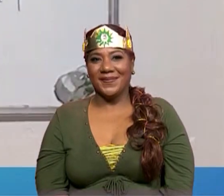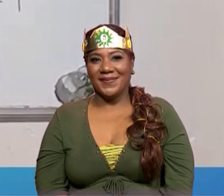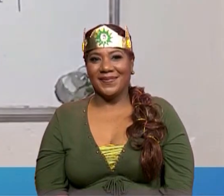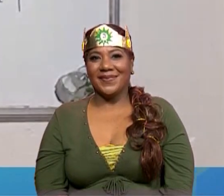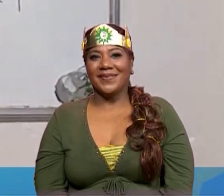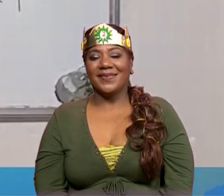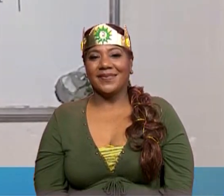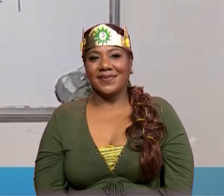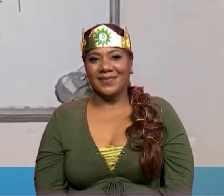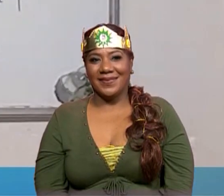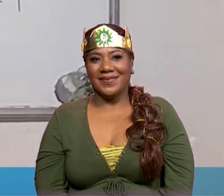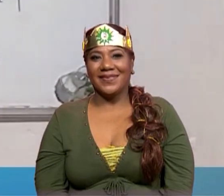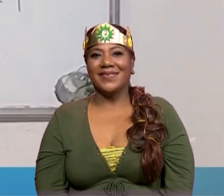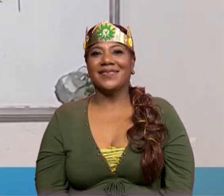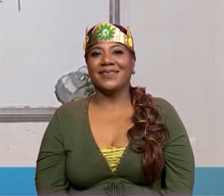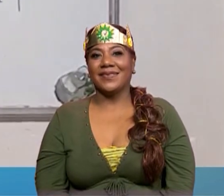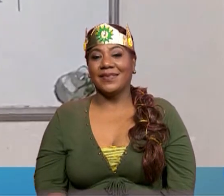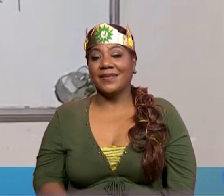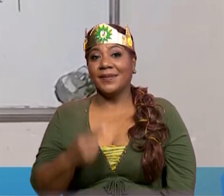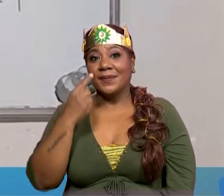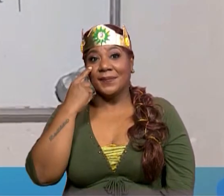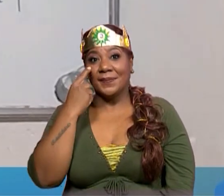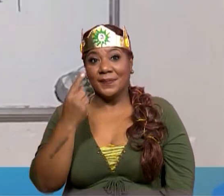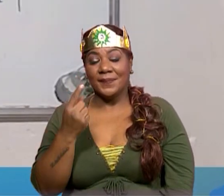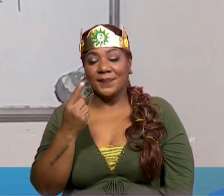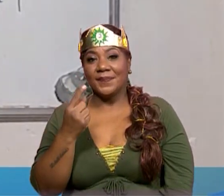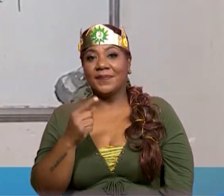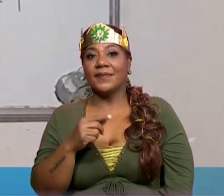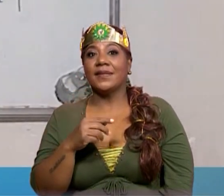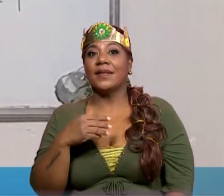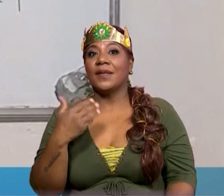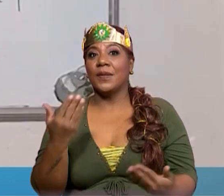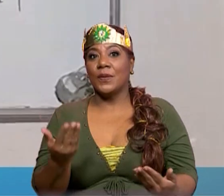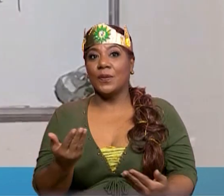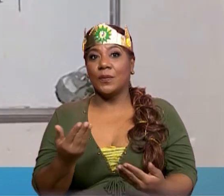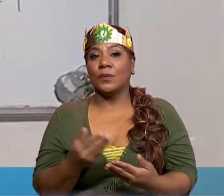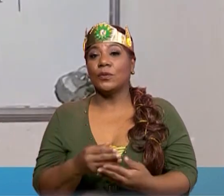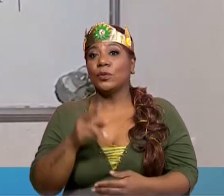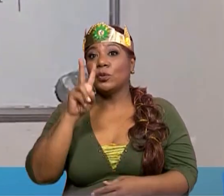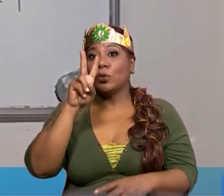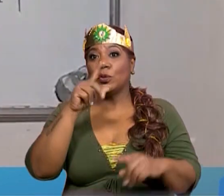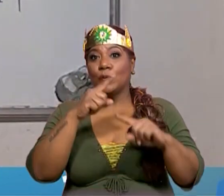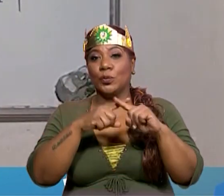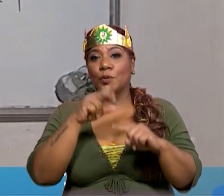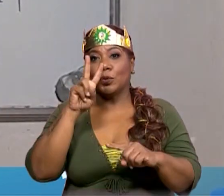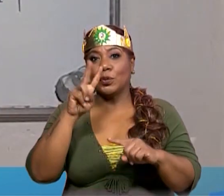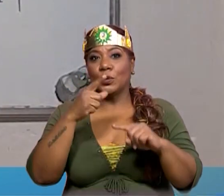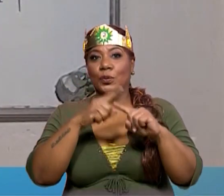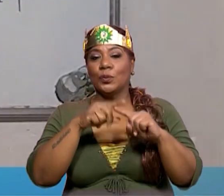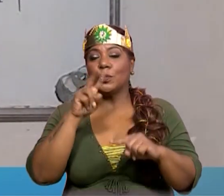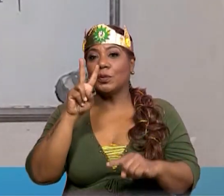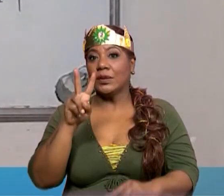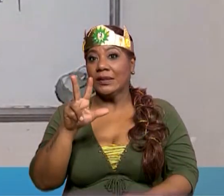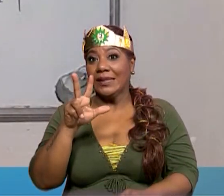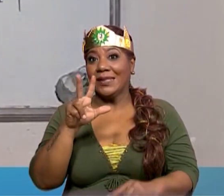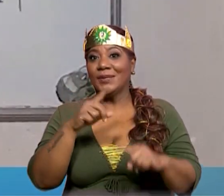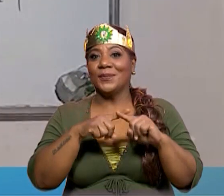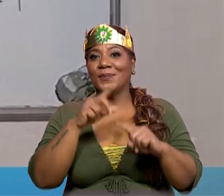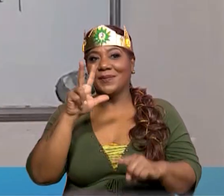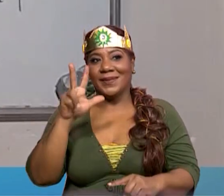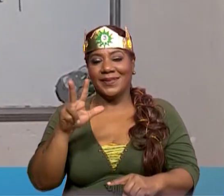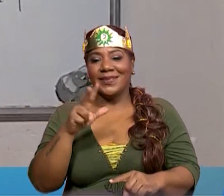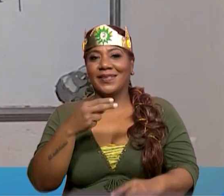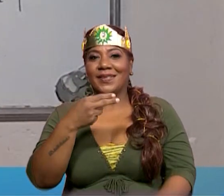que es el número 3. Y para comprobar nuestra operación multiplicamos 2 por 2 por 3 por 3